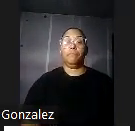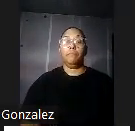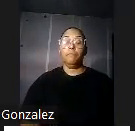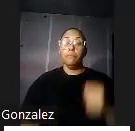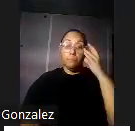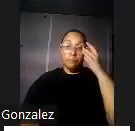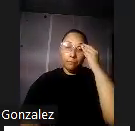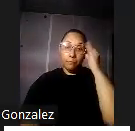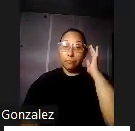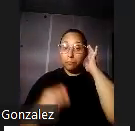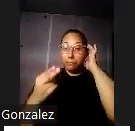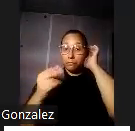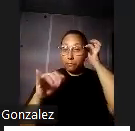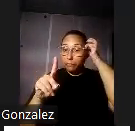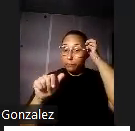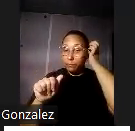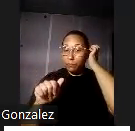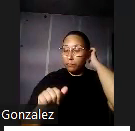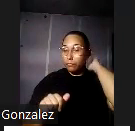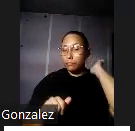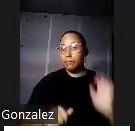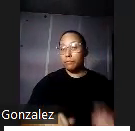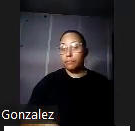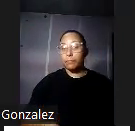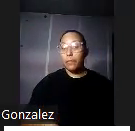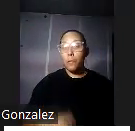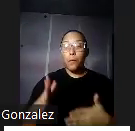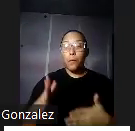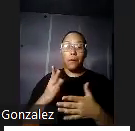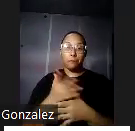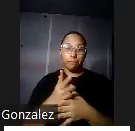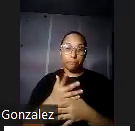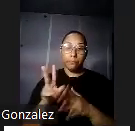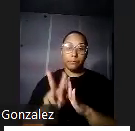Hilda voy a voy a a compartir ahora el video